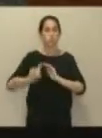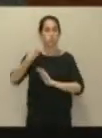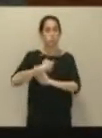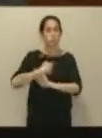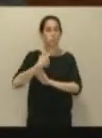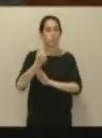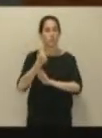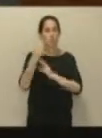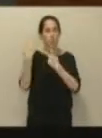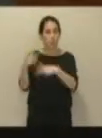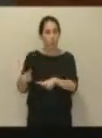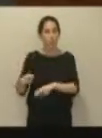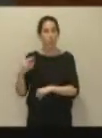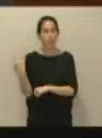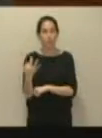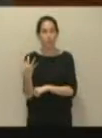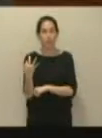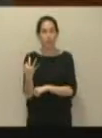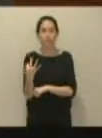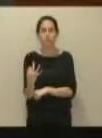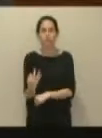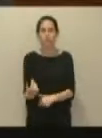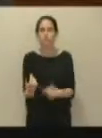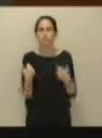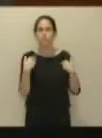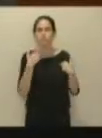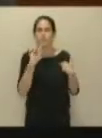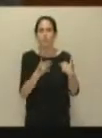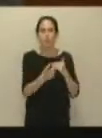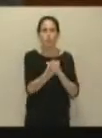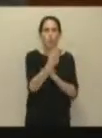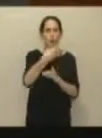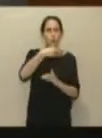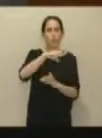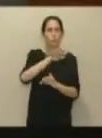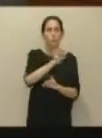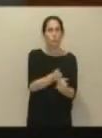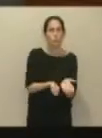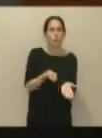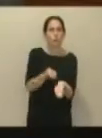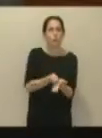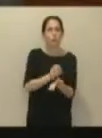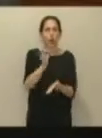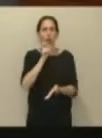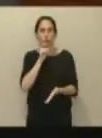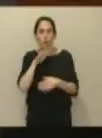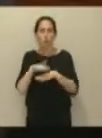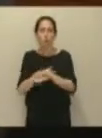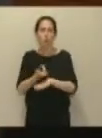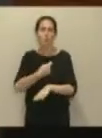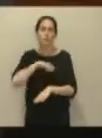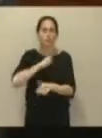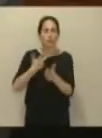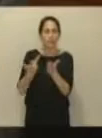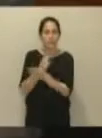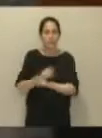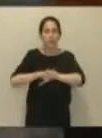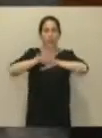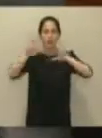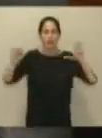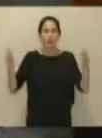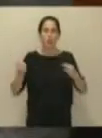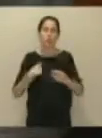ayudas. Esa es una preocupación que yo creo que debe despejar el Gobierno de España y que esperemos que se haga